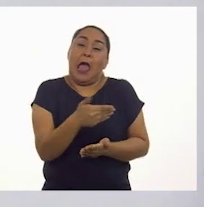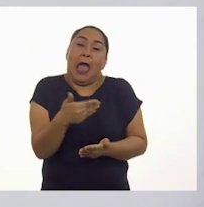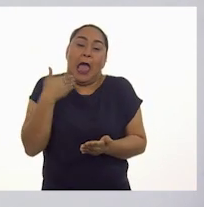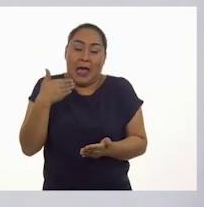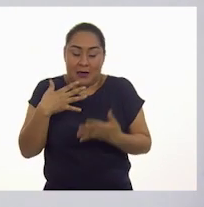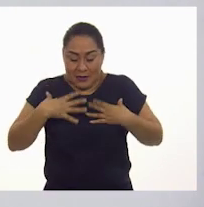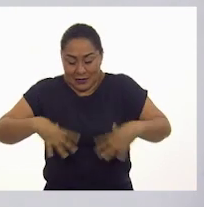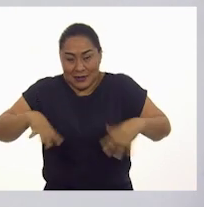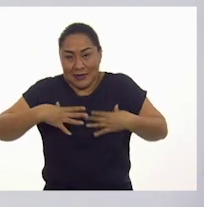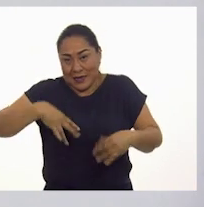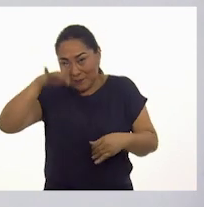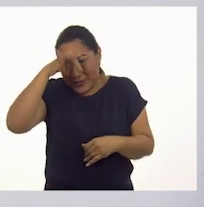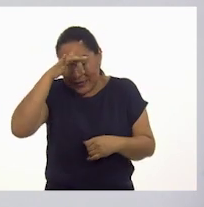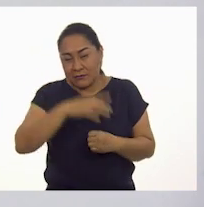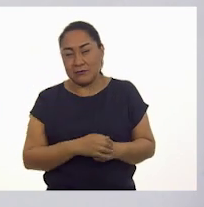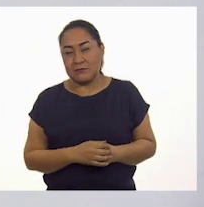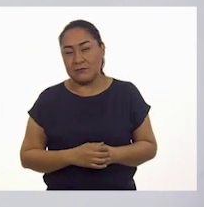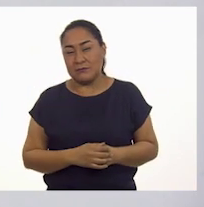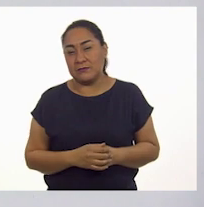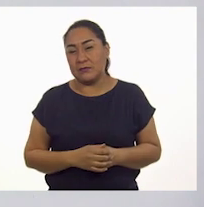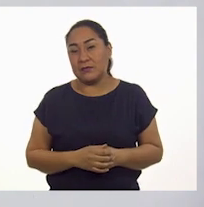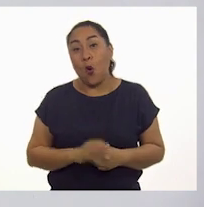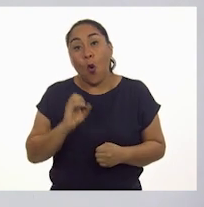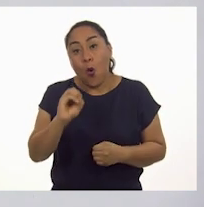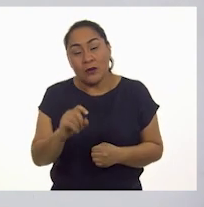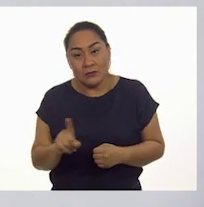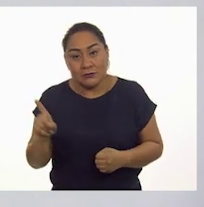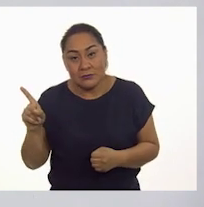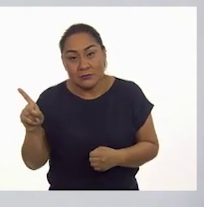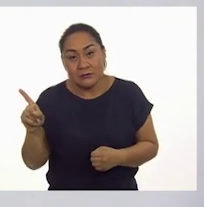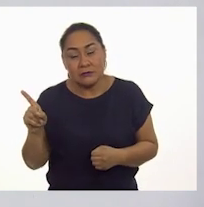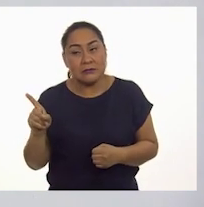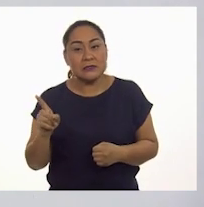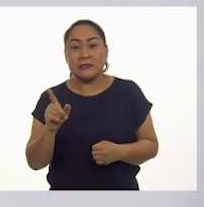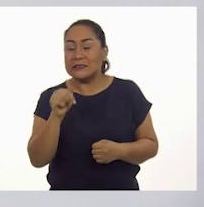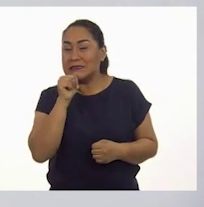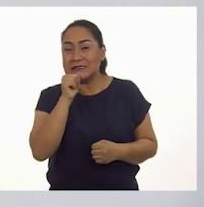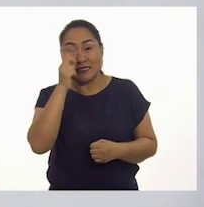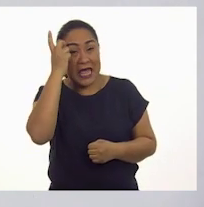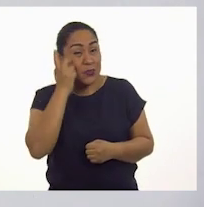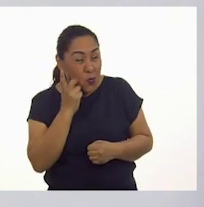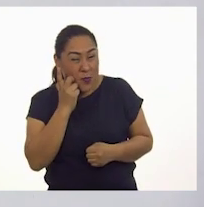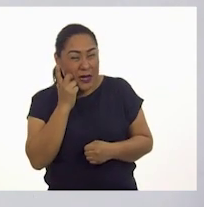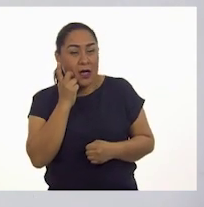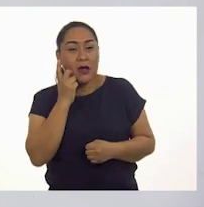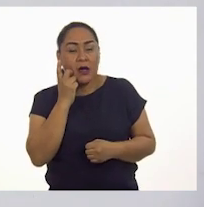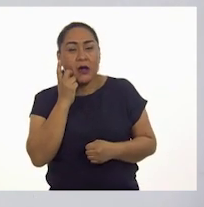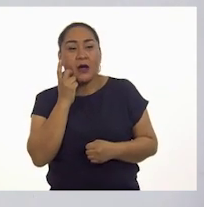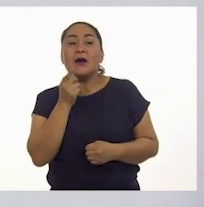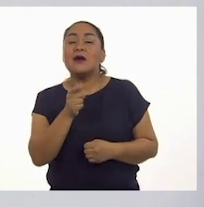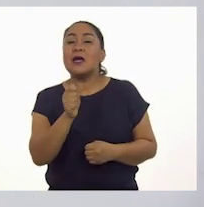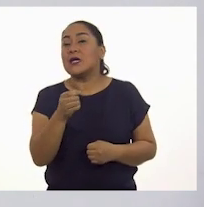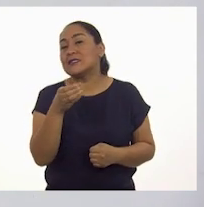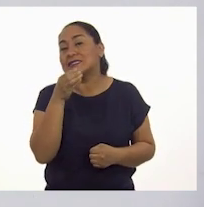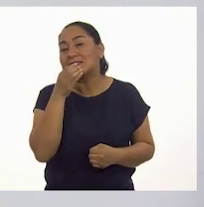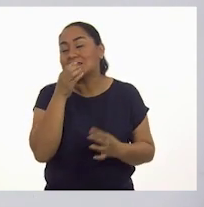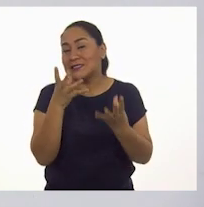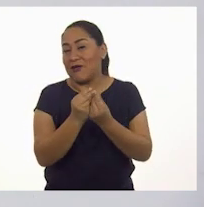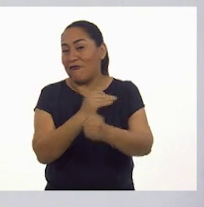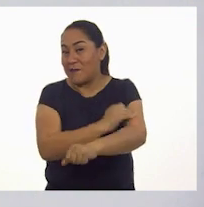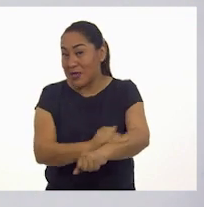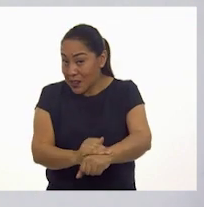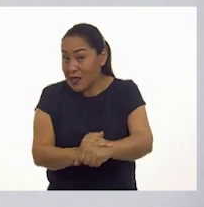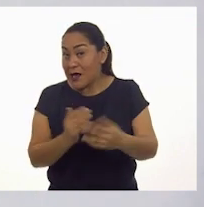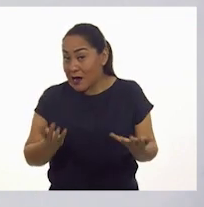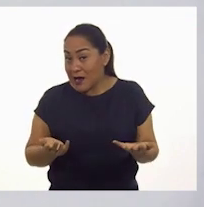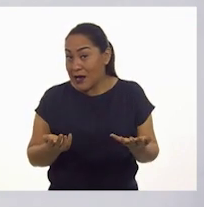está preparando. ¿Qué tal está? Antes de dormir. Y aquí tenemos... ¡Ah! Es la cena familiar. ¿Ya